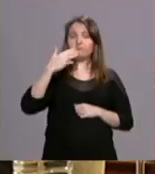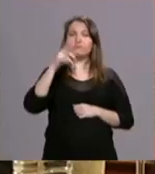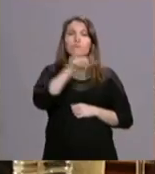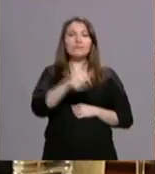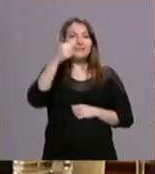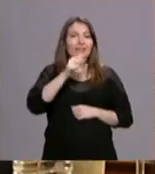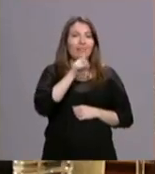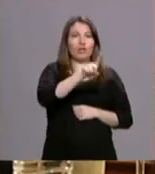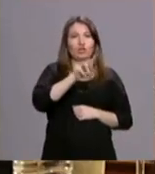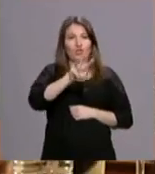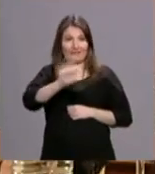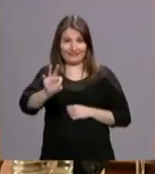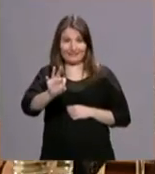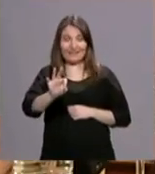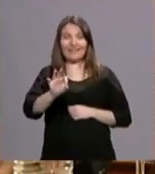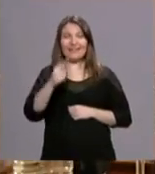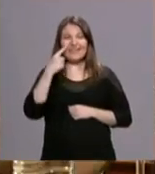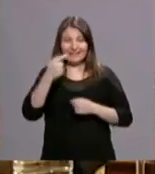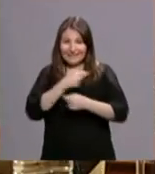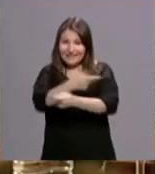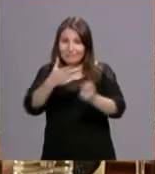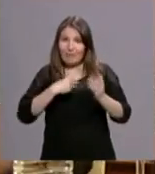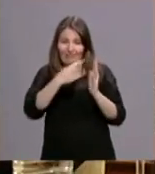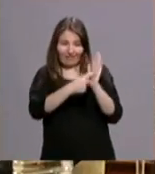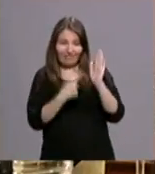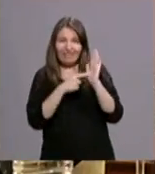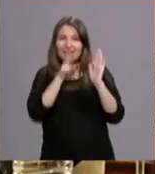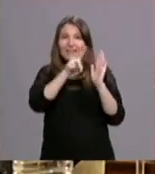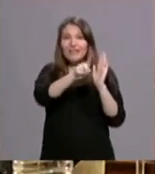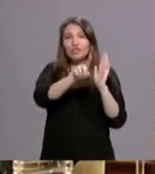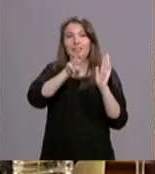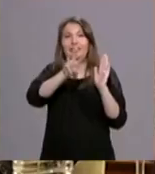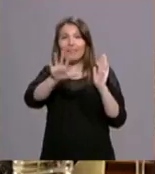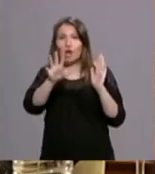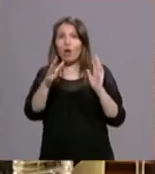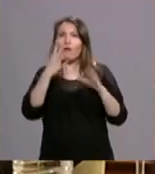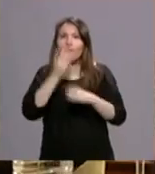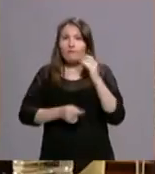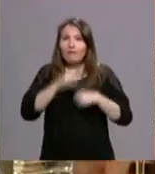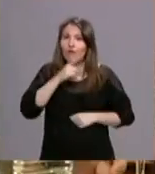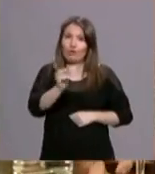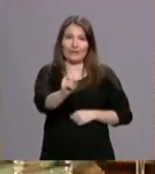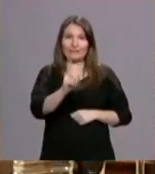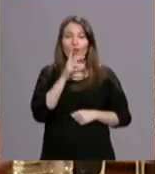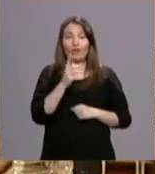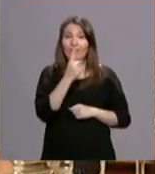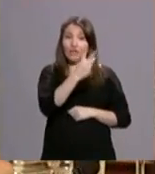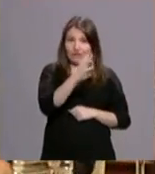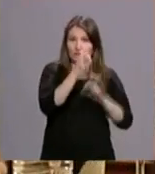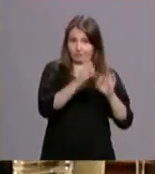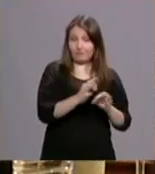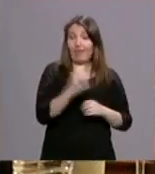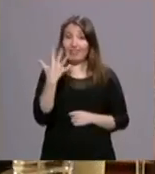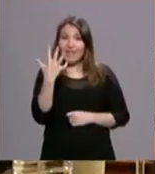En la hoja que tenéis, veis que hay 135, no es porque sea un error, sino porque hay cinco seminaristas que propiamente